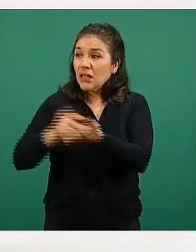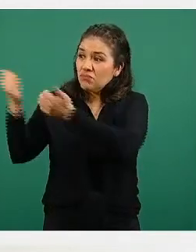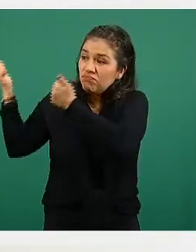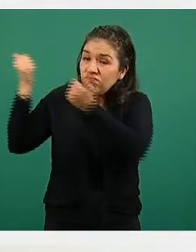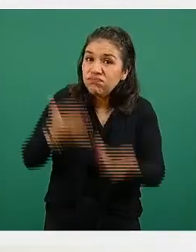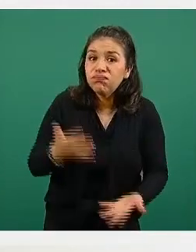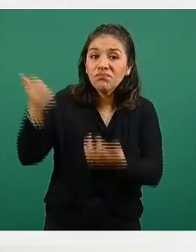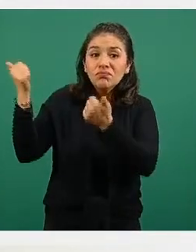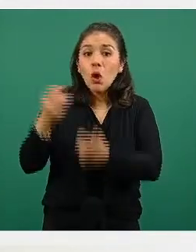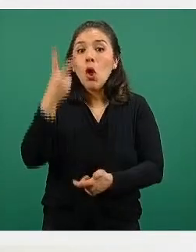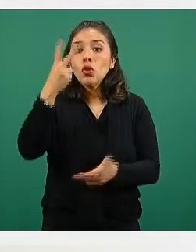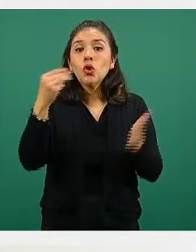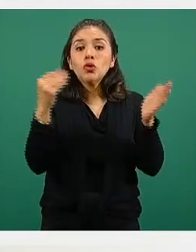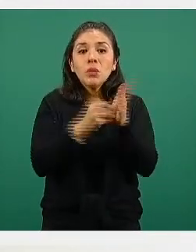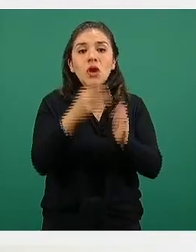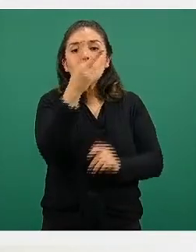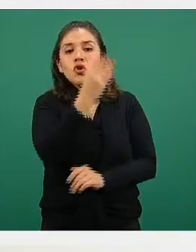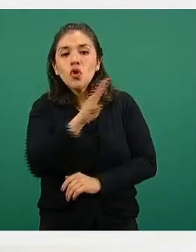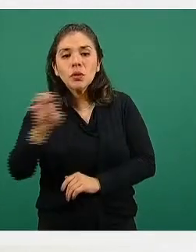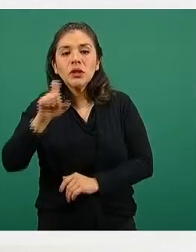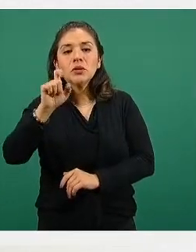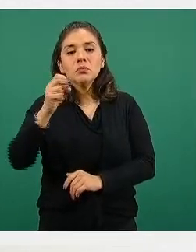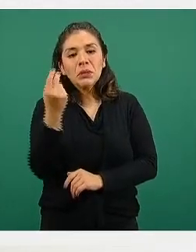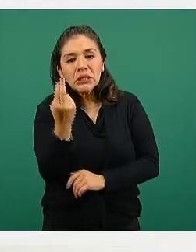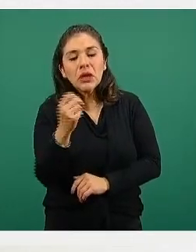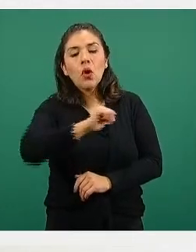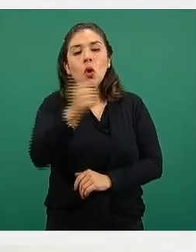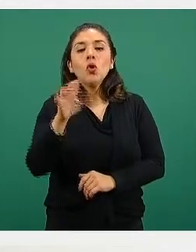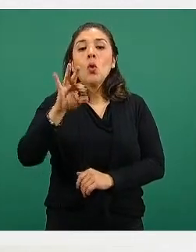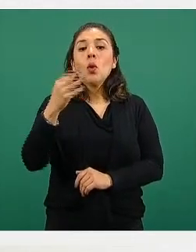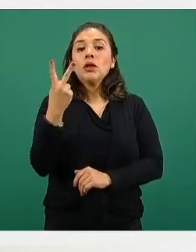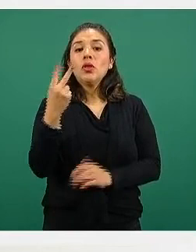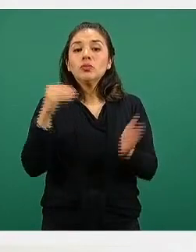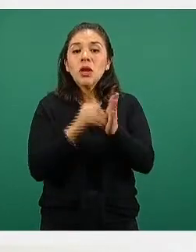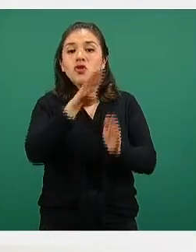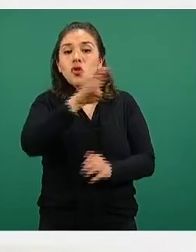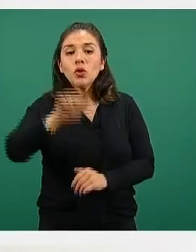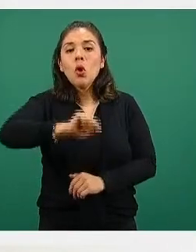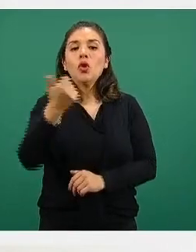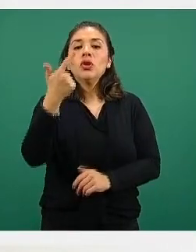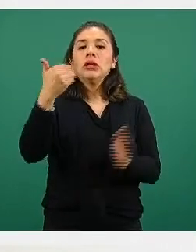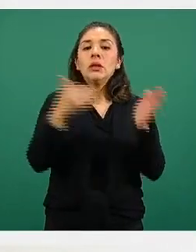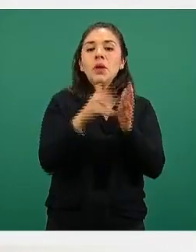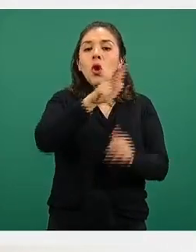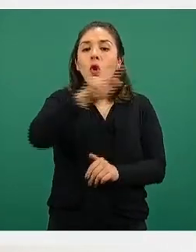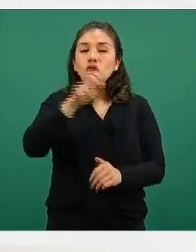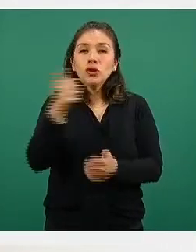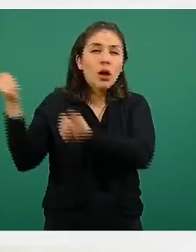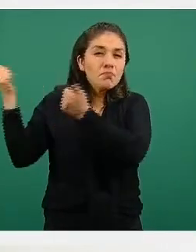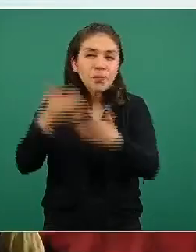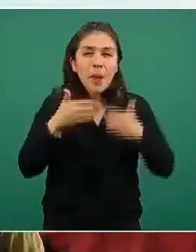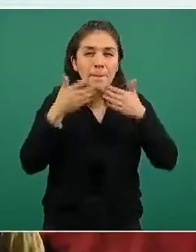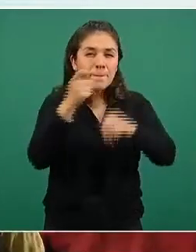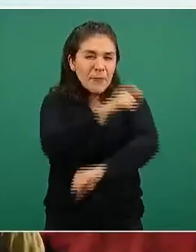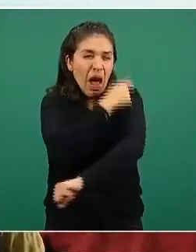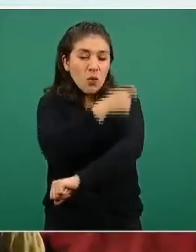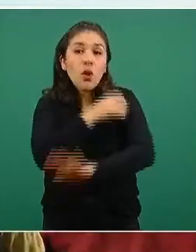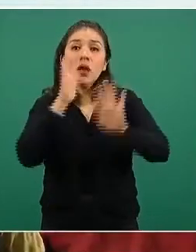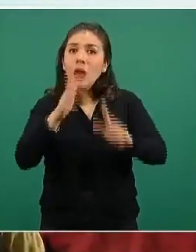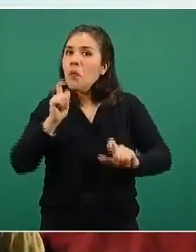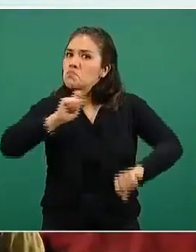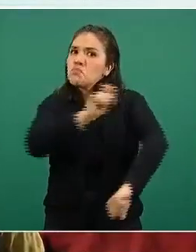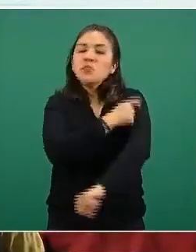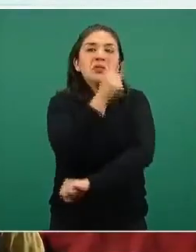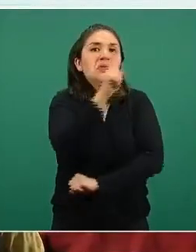de 2 mil 925, 42 mil 900 y 7 mil 800 dosis de vacunas ya se aplicaron